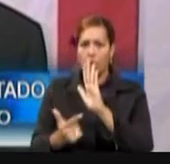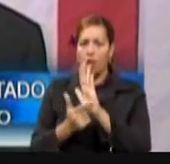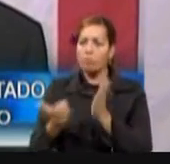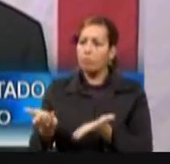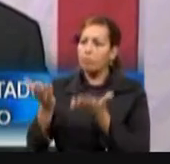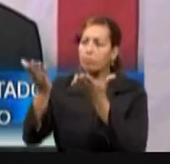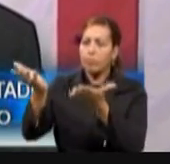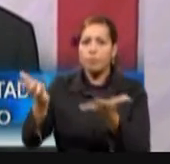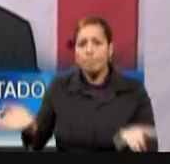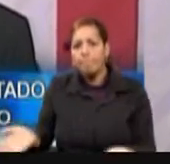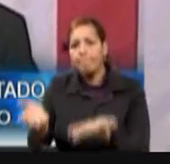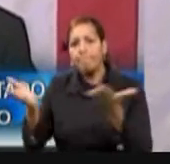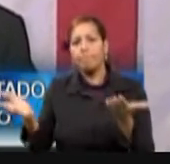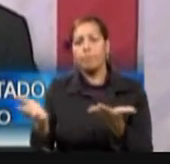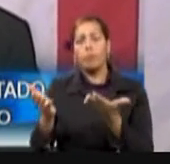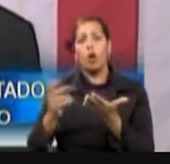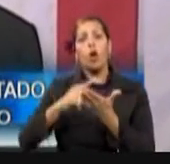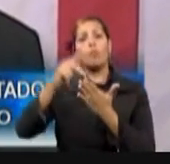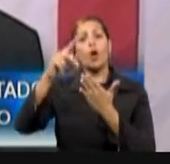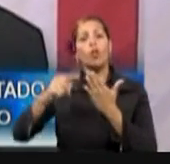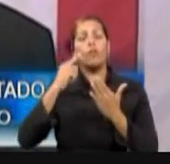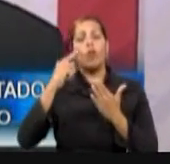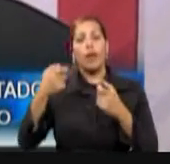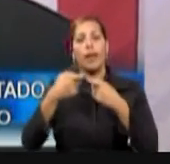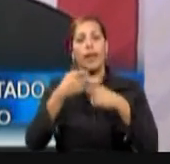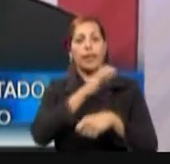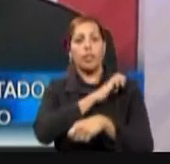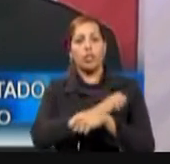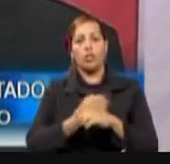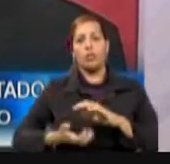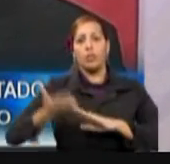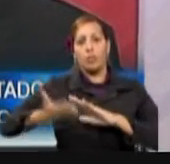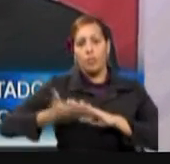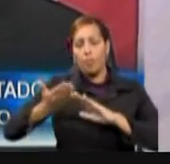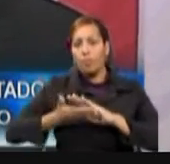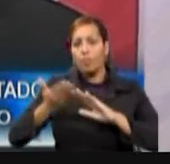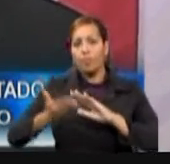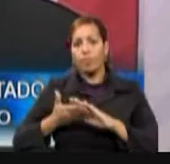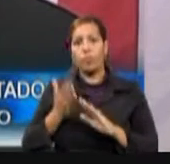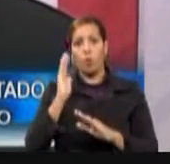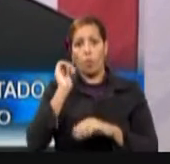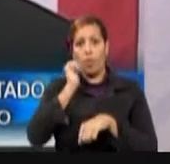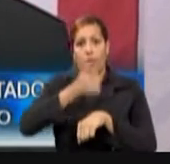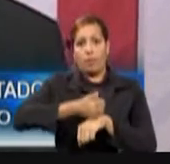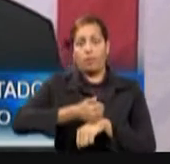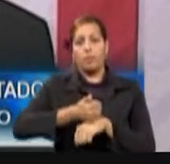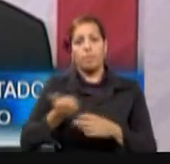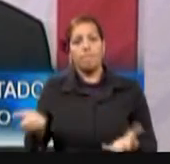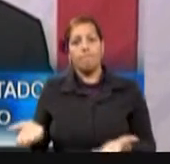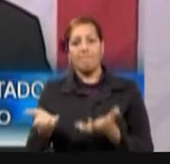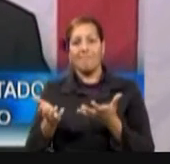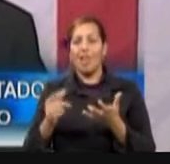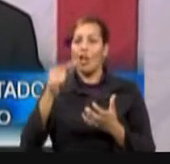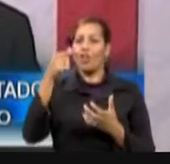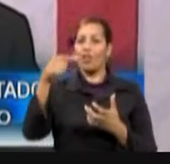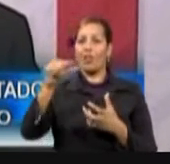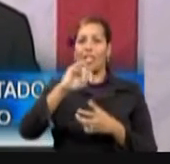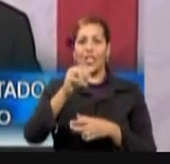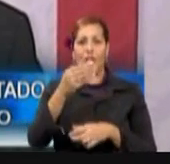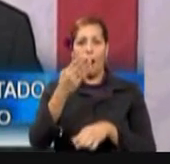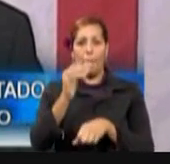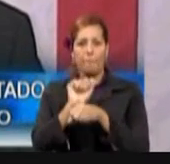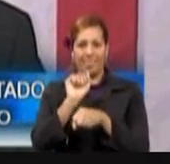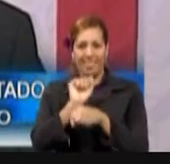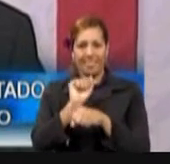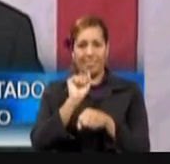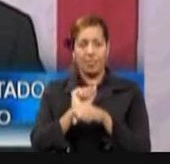incentivar el desarrollo de proyectos de energía renovable, lo que a su vez nos ayudará en la creación de empleos verdes y abaratar